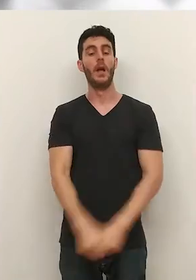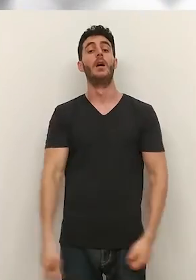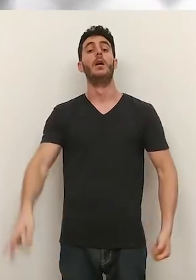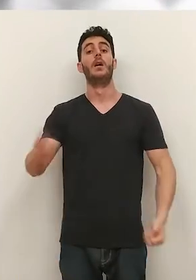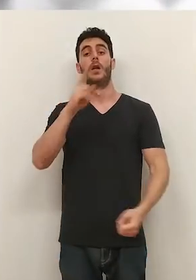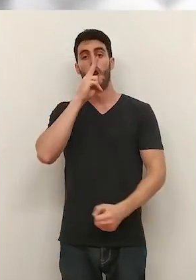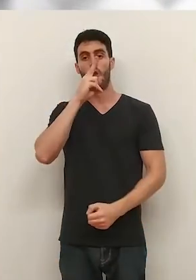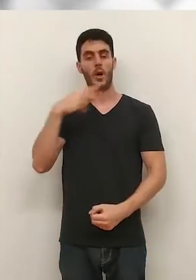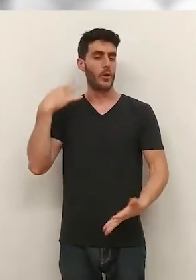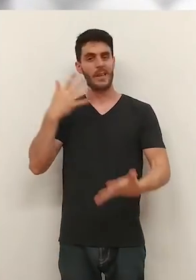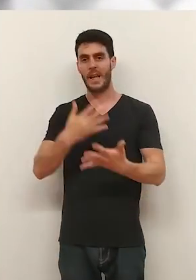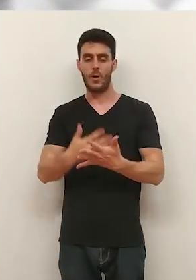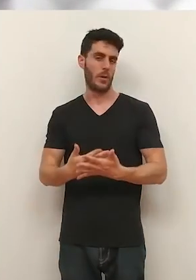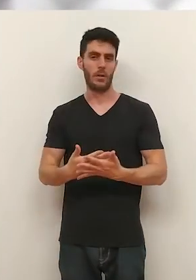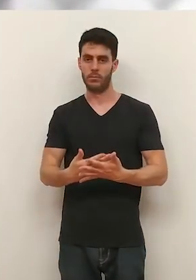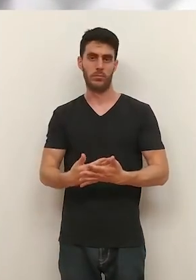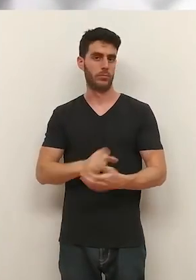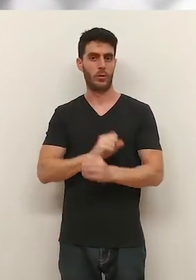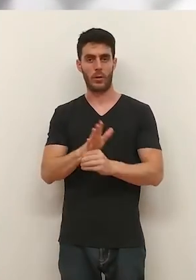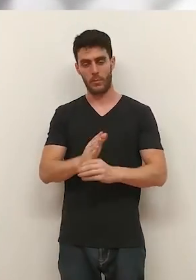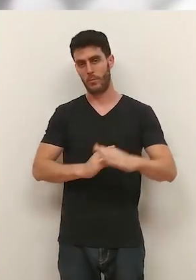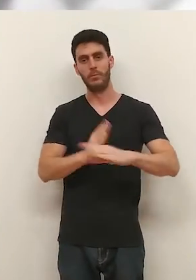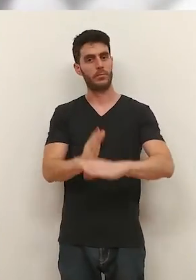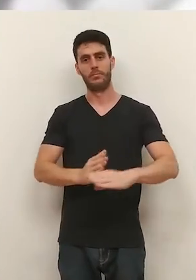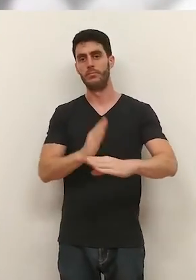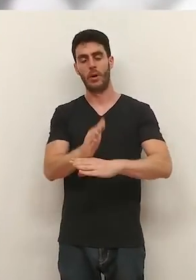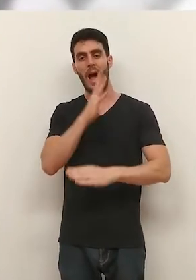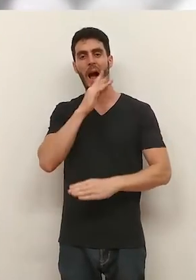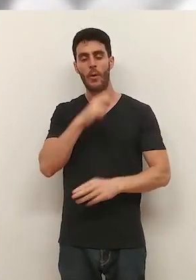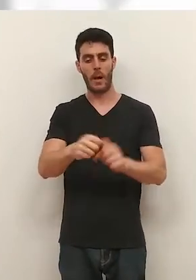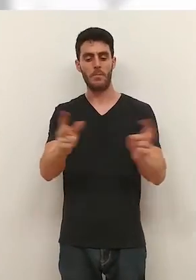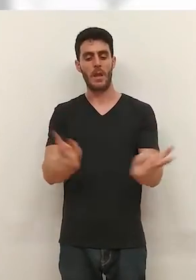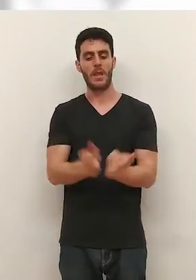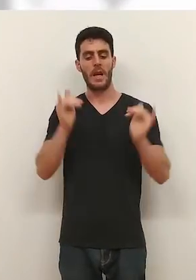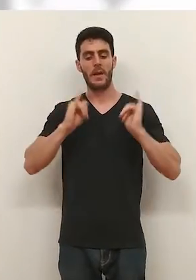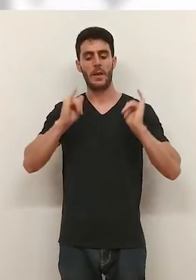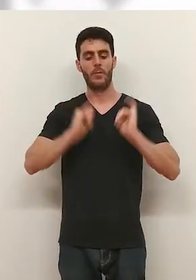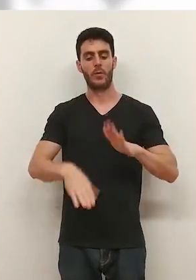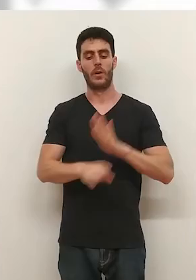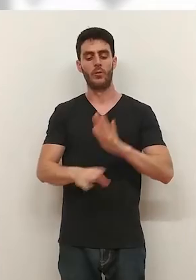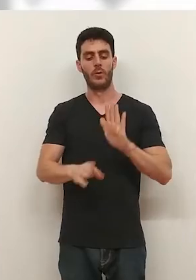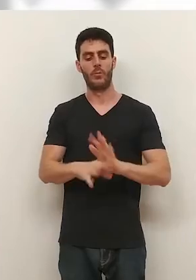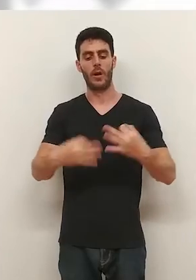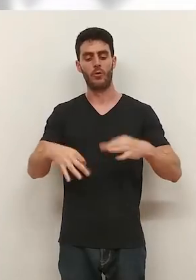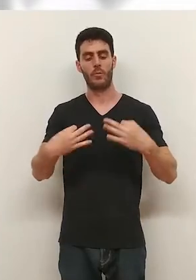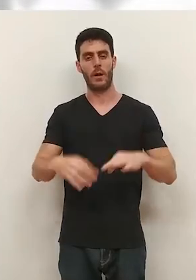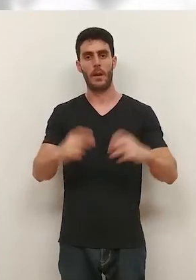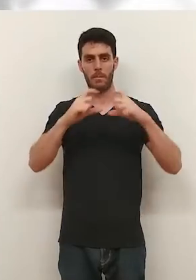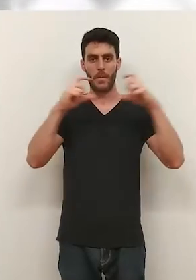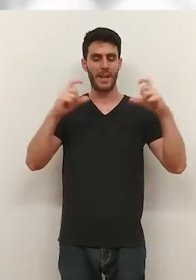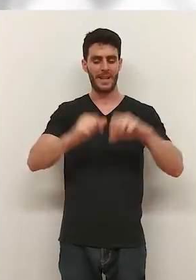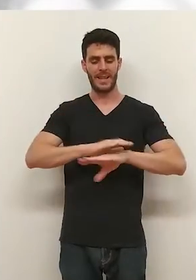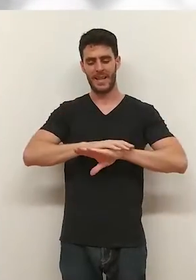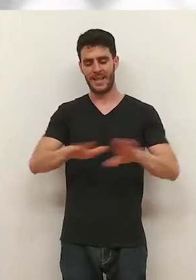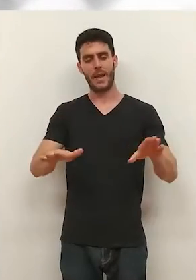mascarillas. Tras dos años condicionadas por la pandemia, las piscinas municipales vuelven a disfrutarse así, en completa normalidad,